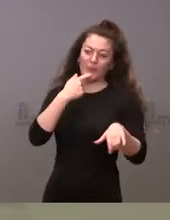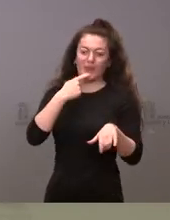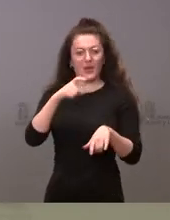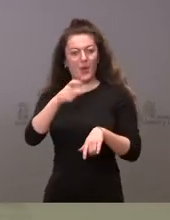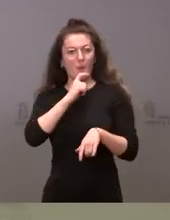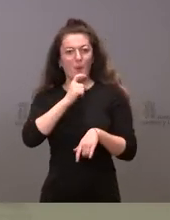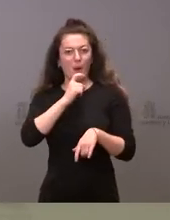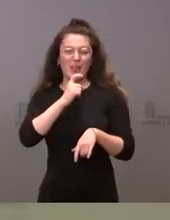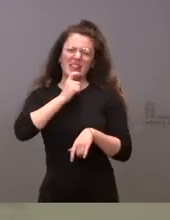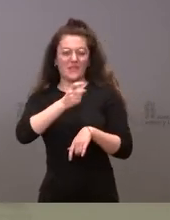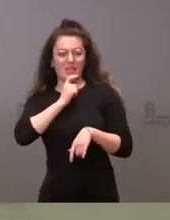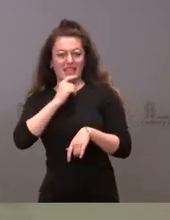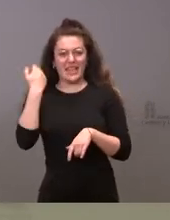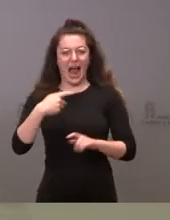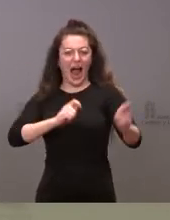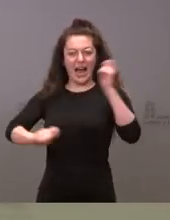fondos de